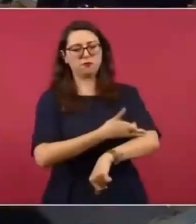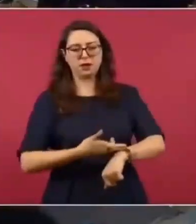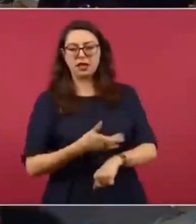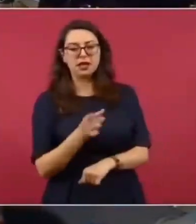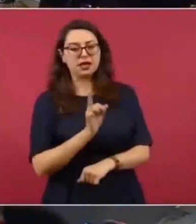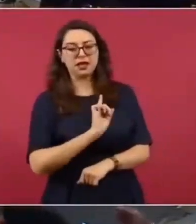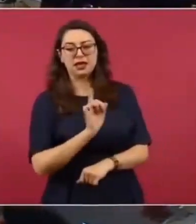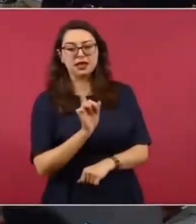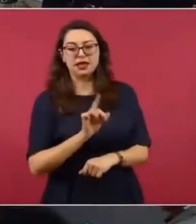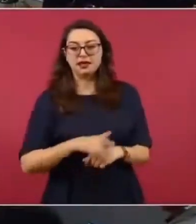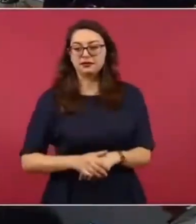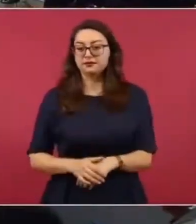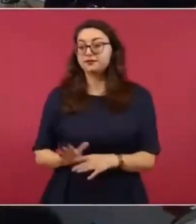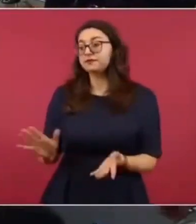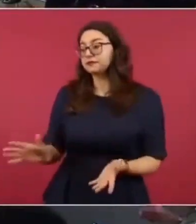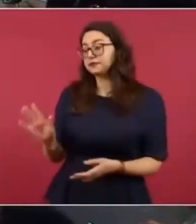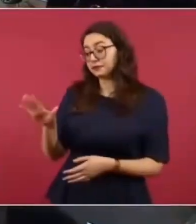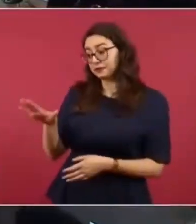los Green,